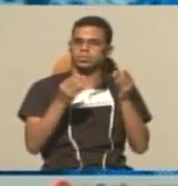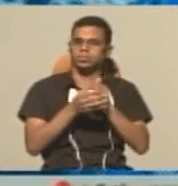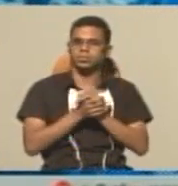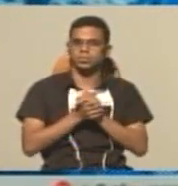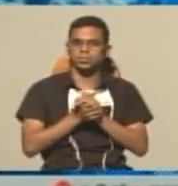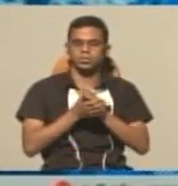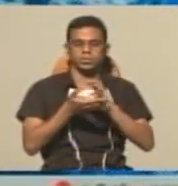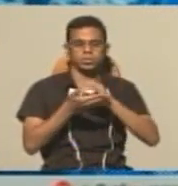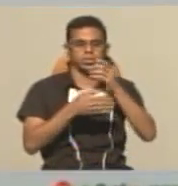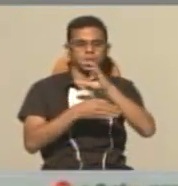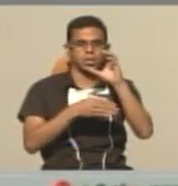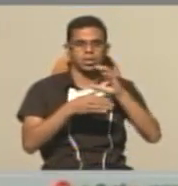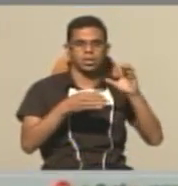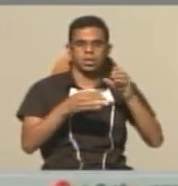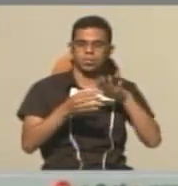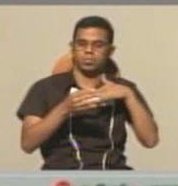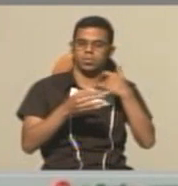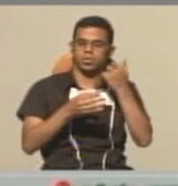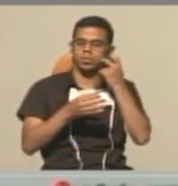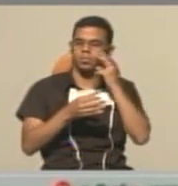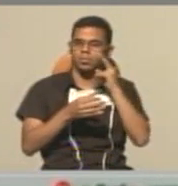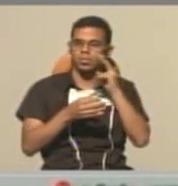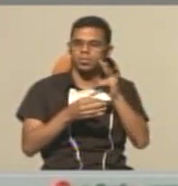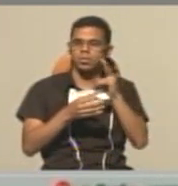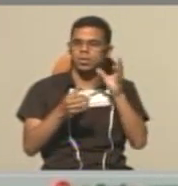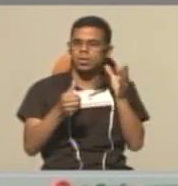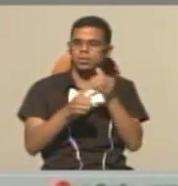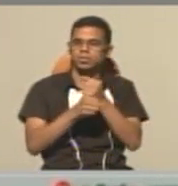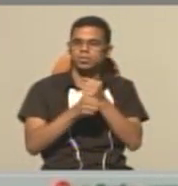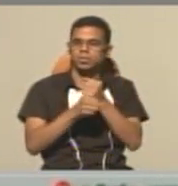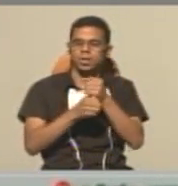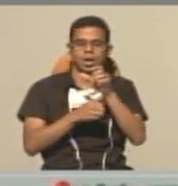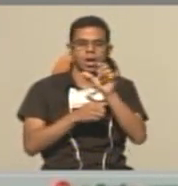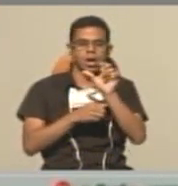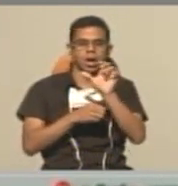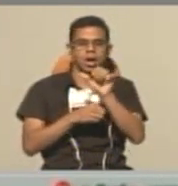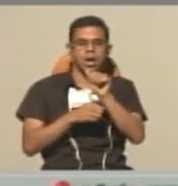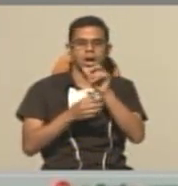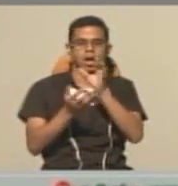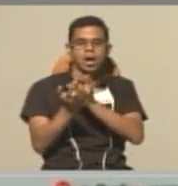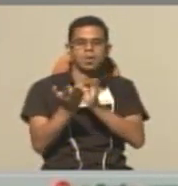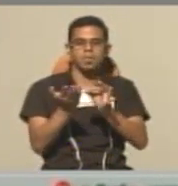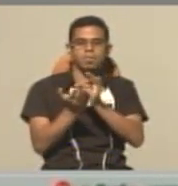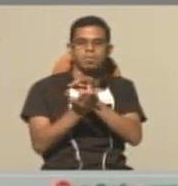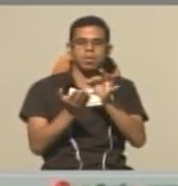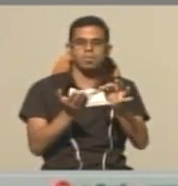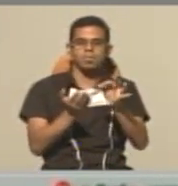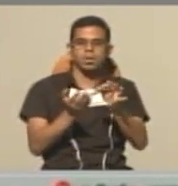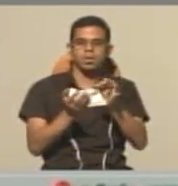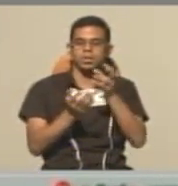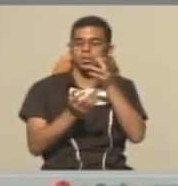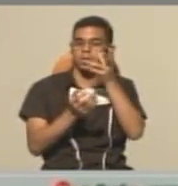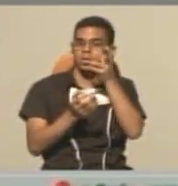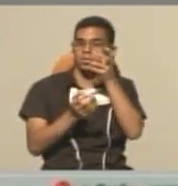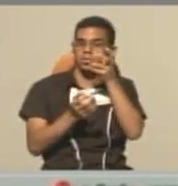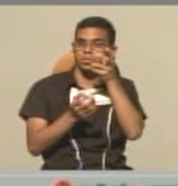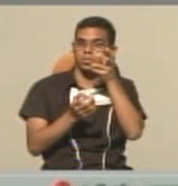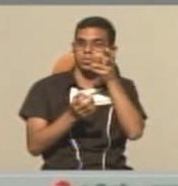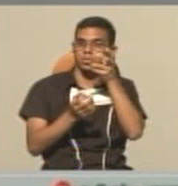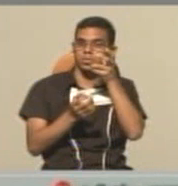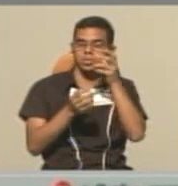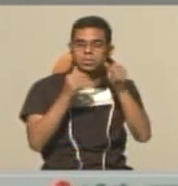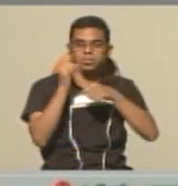canaima la podemos encontrar donde están las aplicaciones de sonido y video. Al